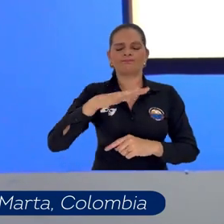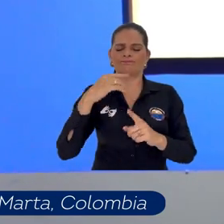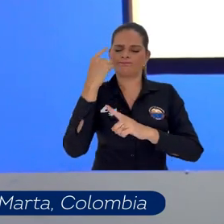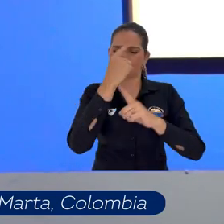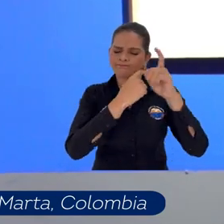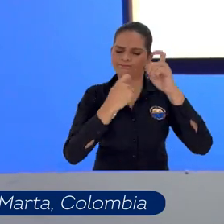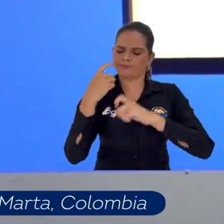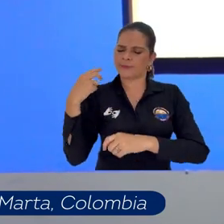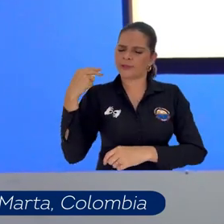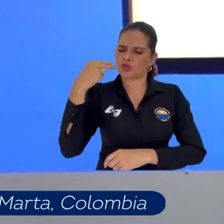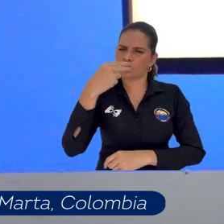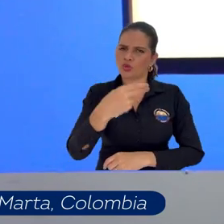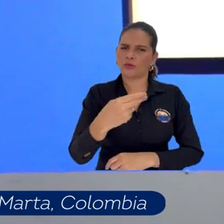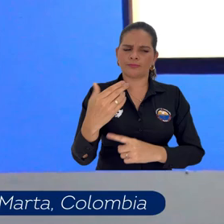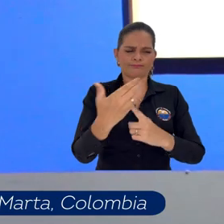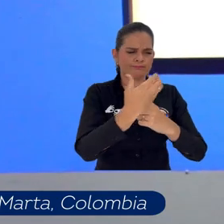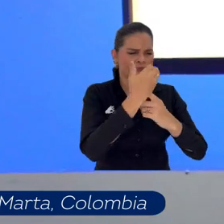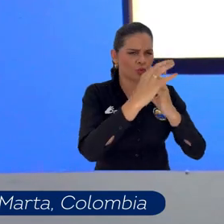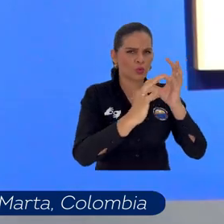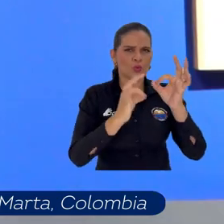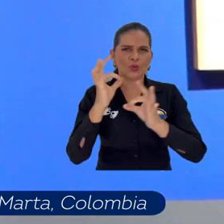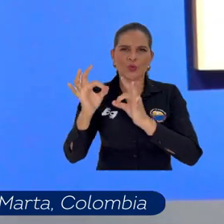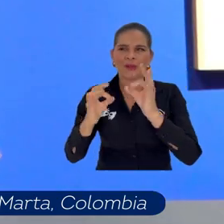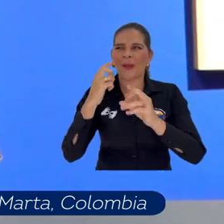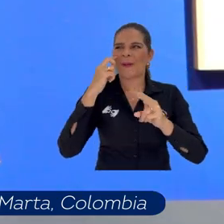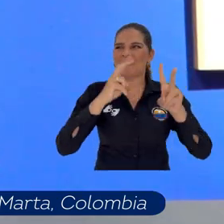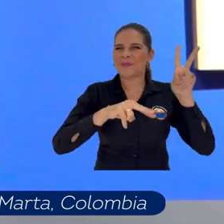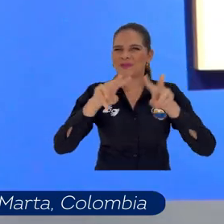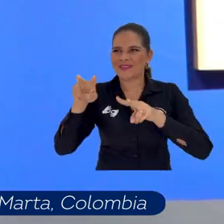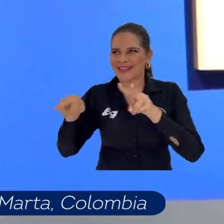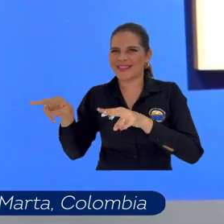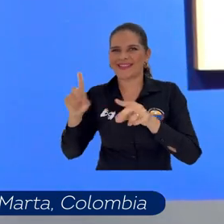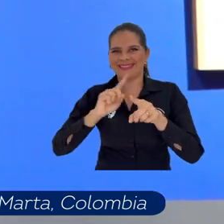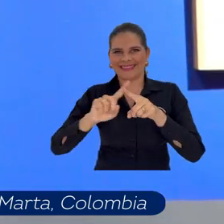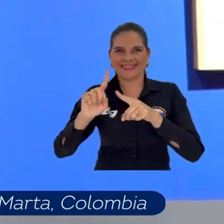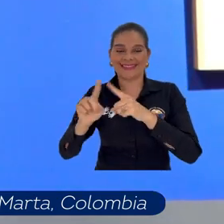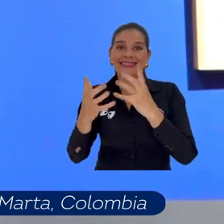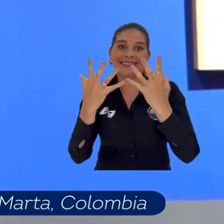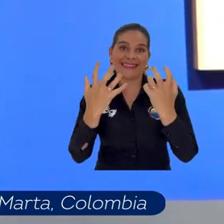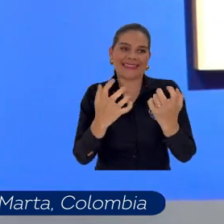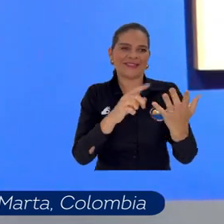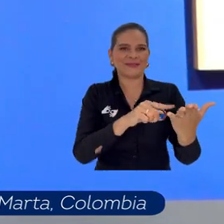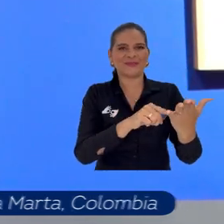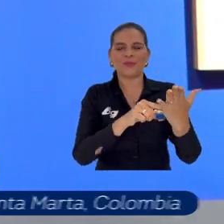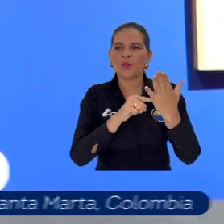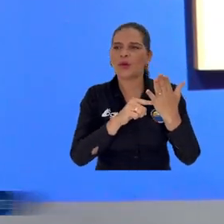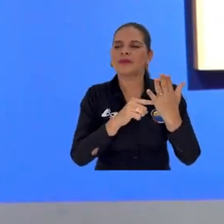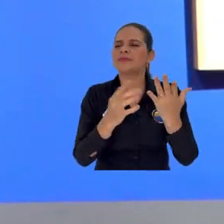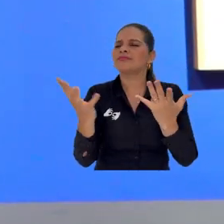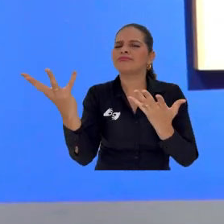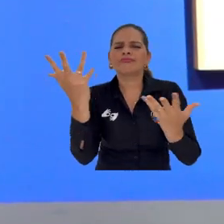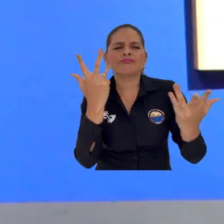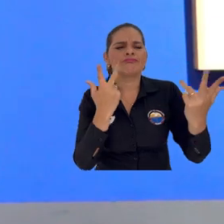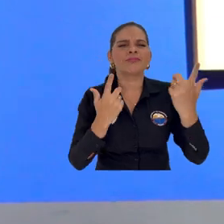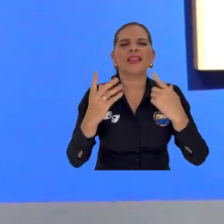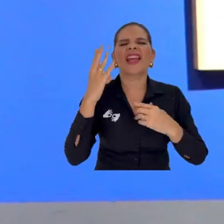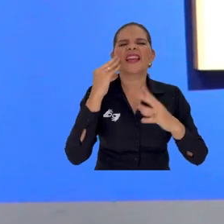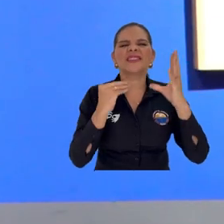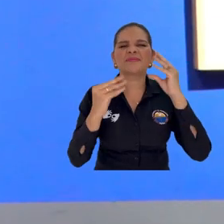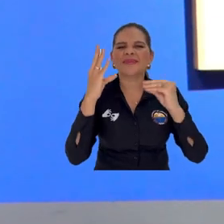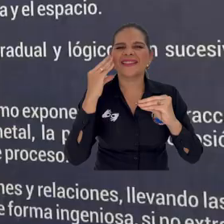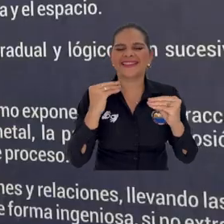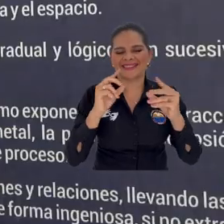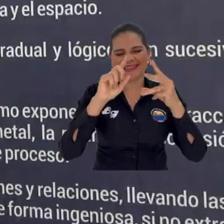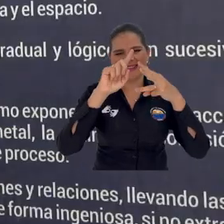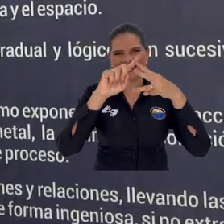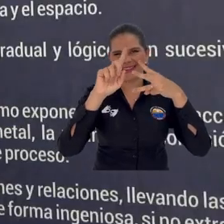su historia, a su patrimonio y a sus museos. Lo que queremos es que nos presenten cuál ha sido esa experiencia en torno a estos